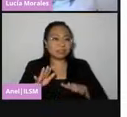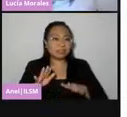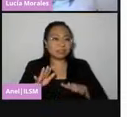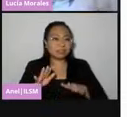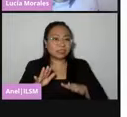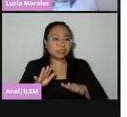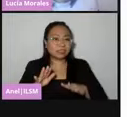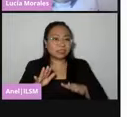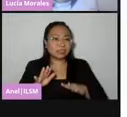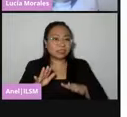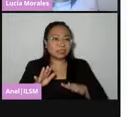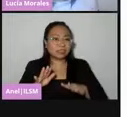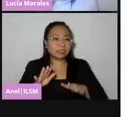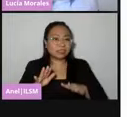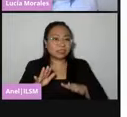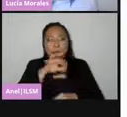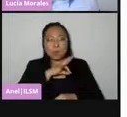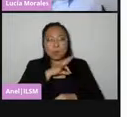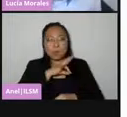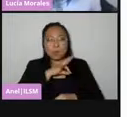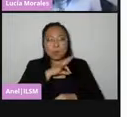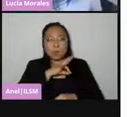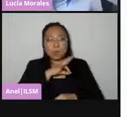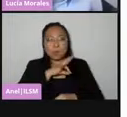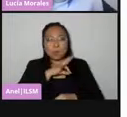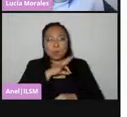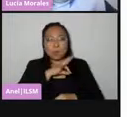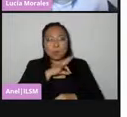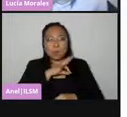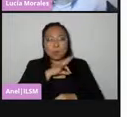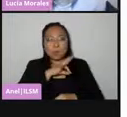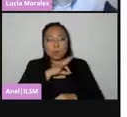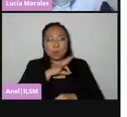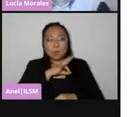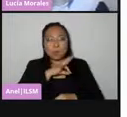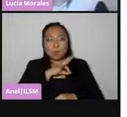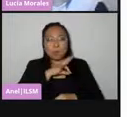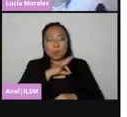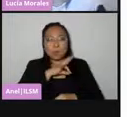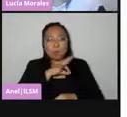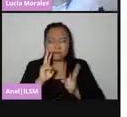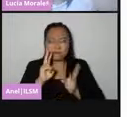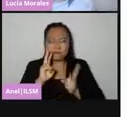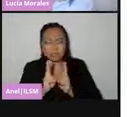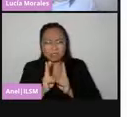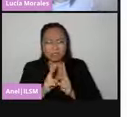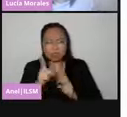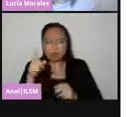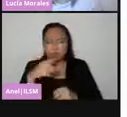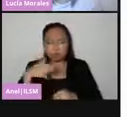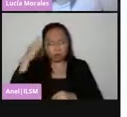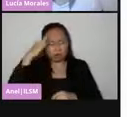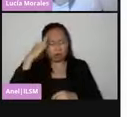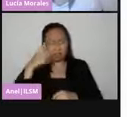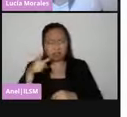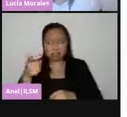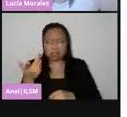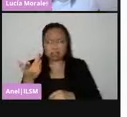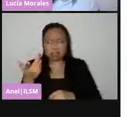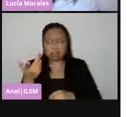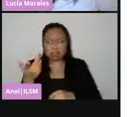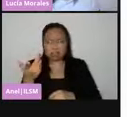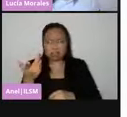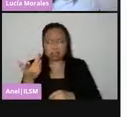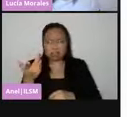para que se integren las casillas. ¿Por qué veo a mi vecino fulano de tal como presidente de casilla y no a mi vecino